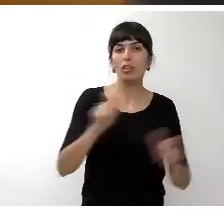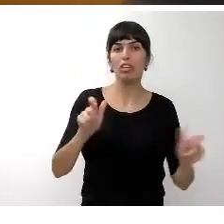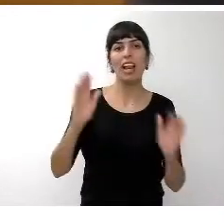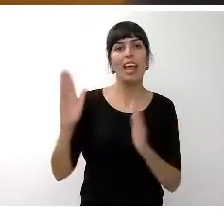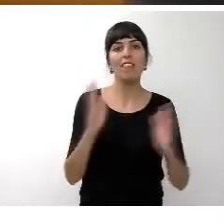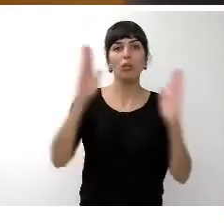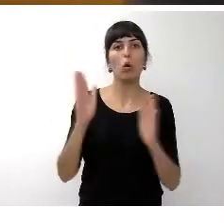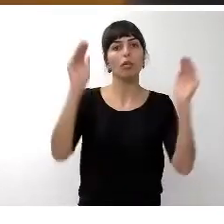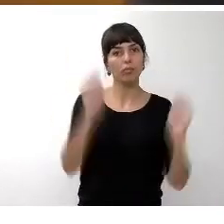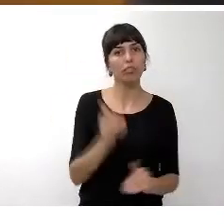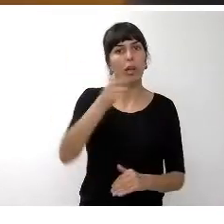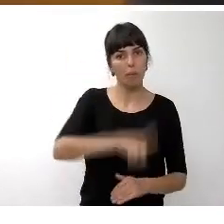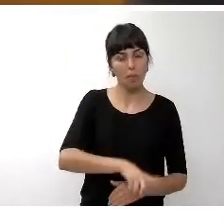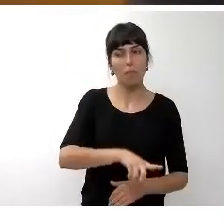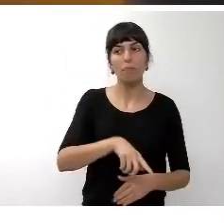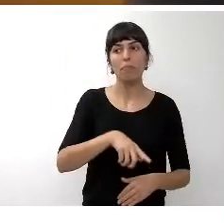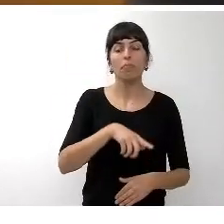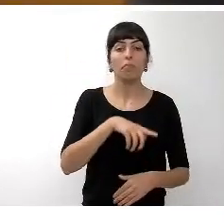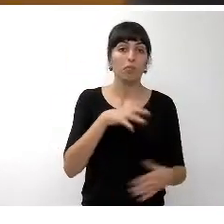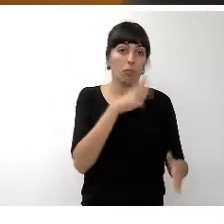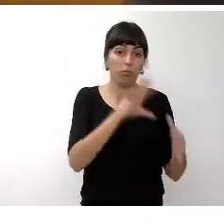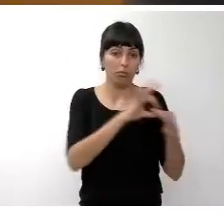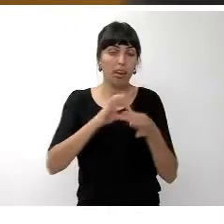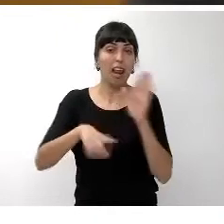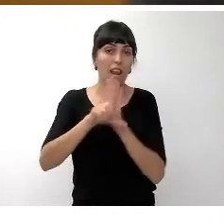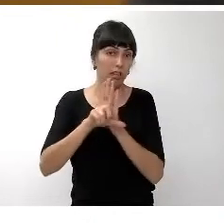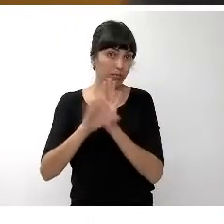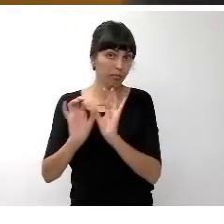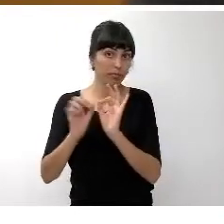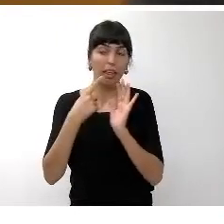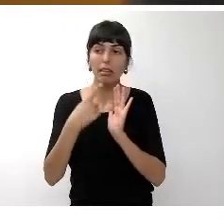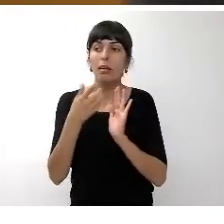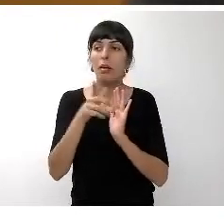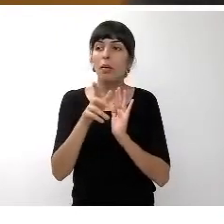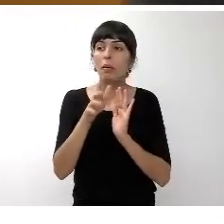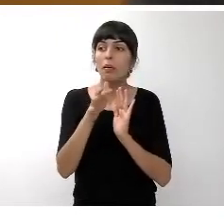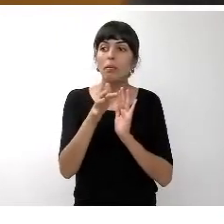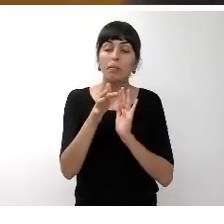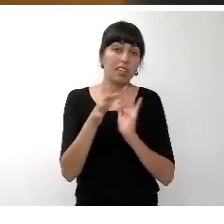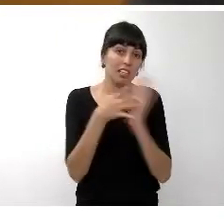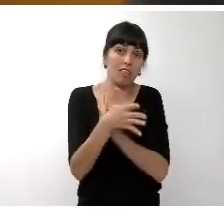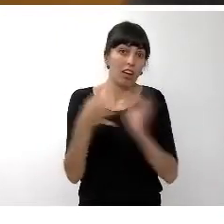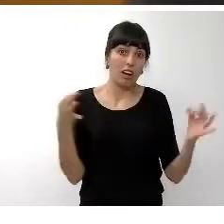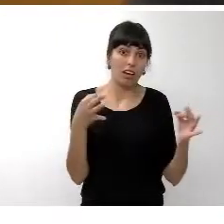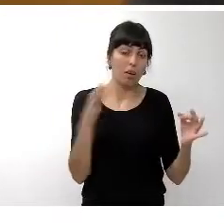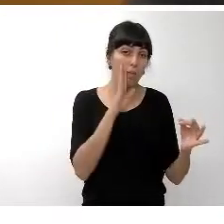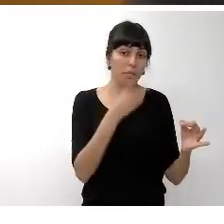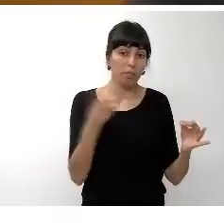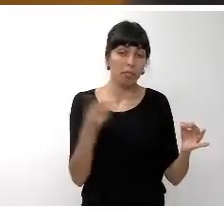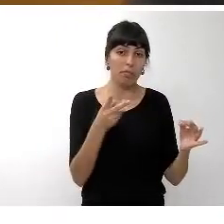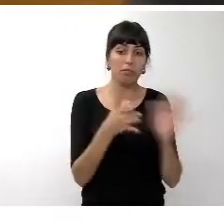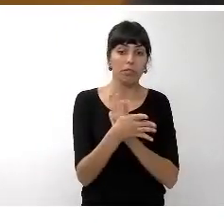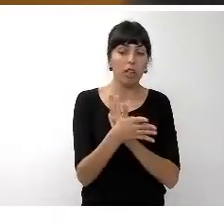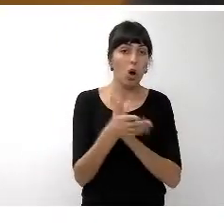racionalización y que concurre en esta circunstancia un menor coste que supera los